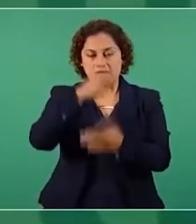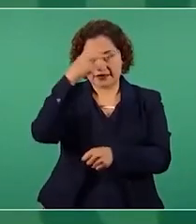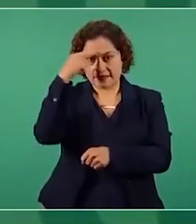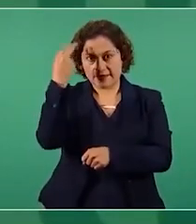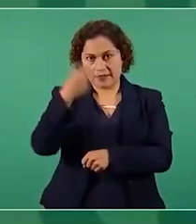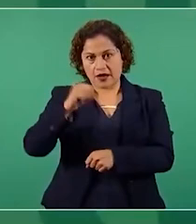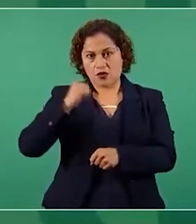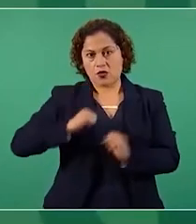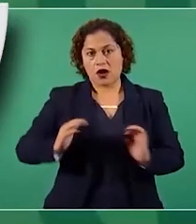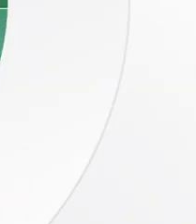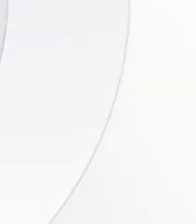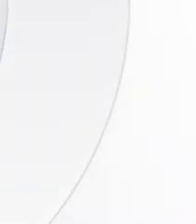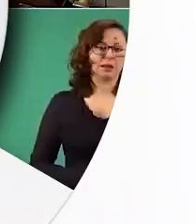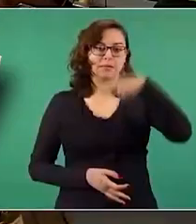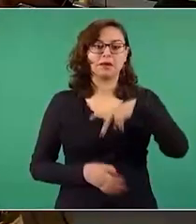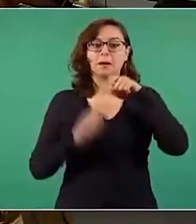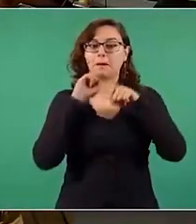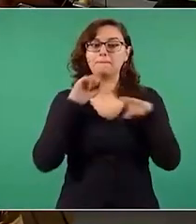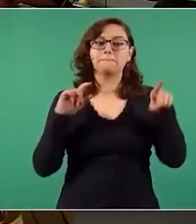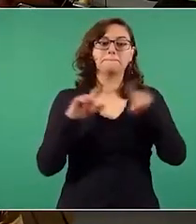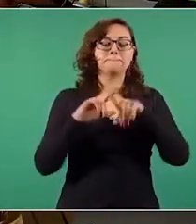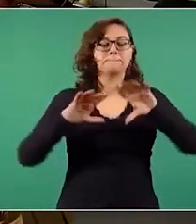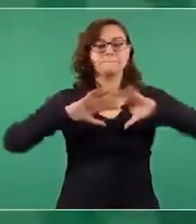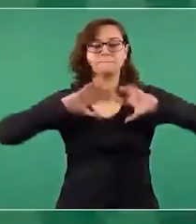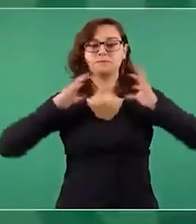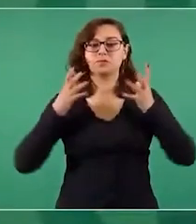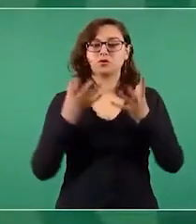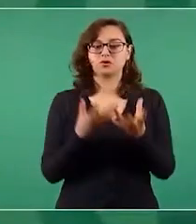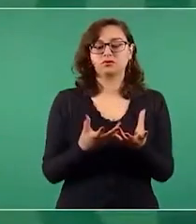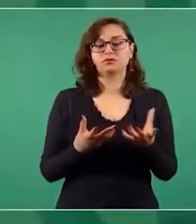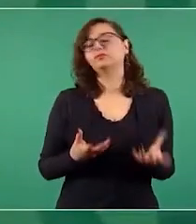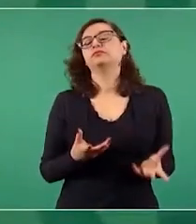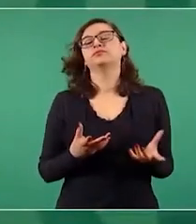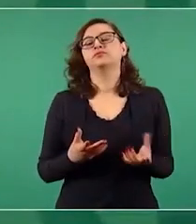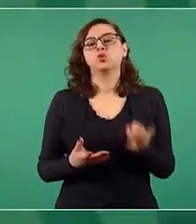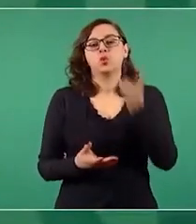independencia. Es un asunto de cúpulas.